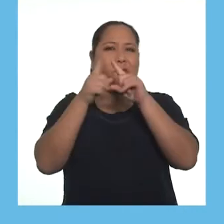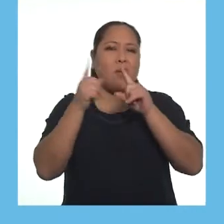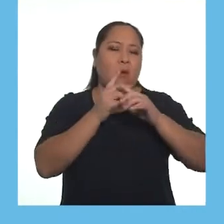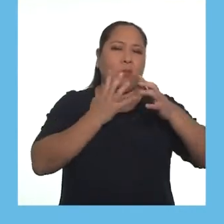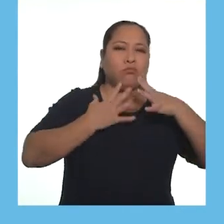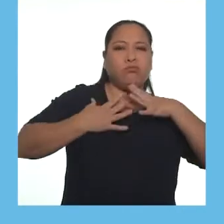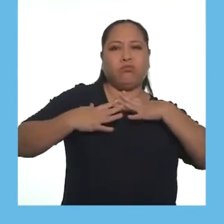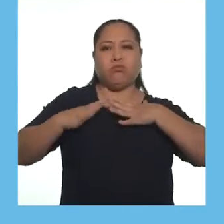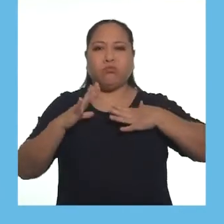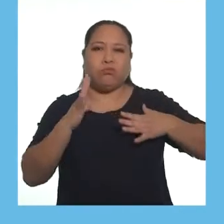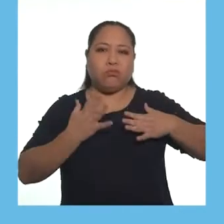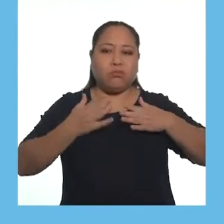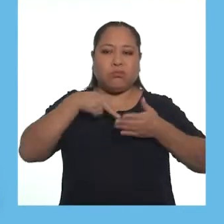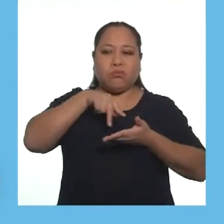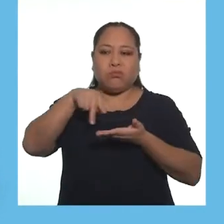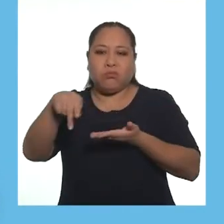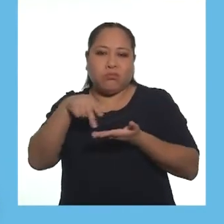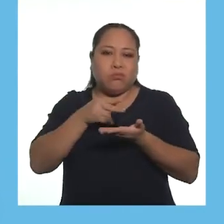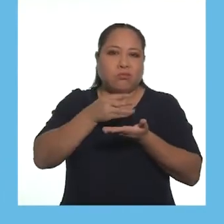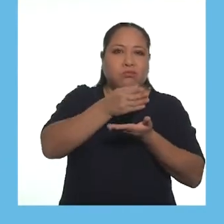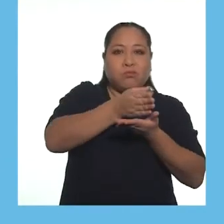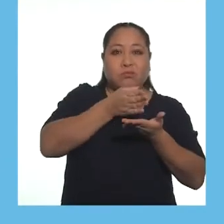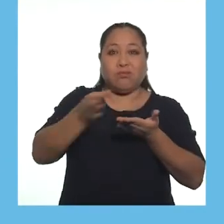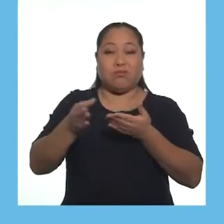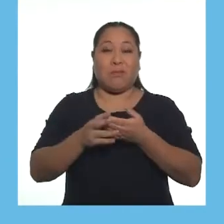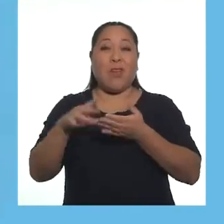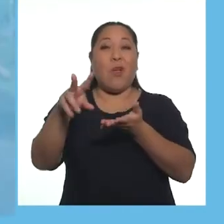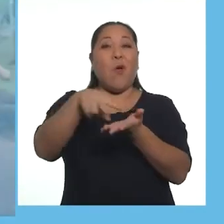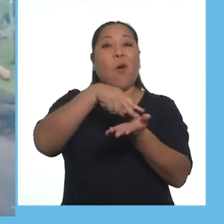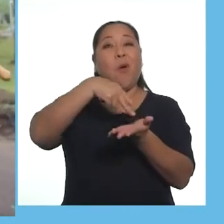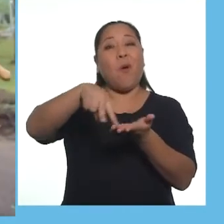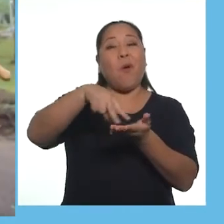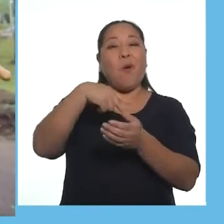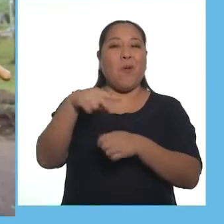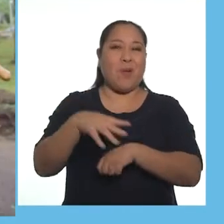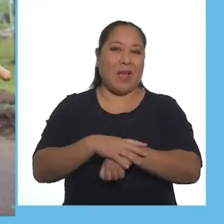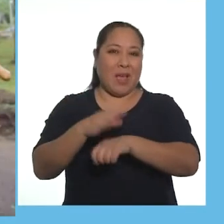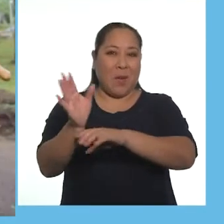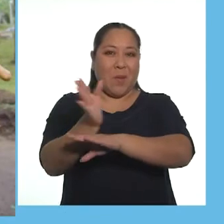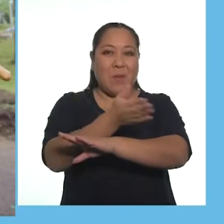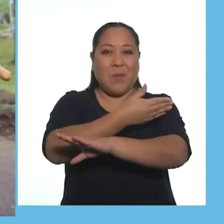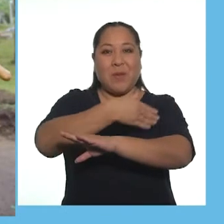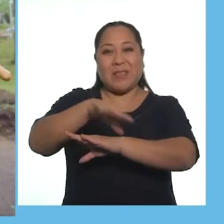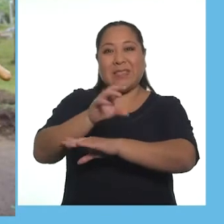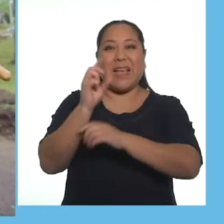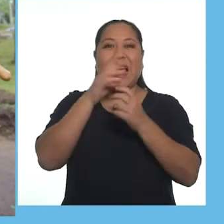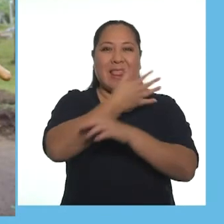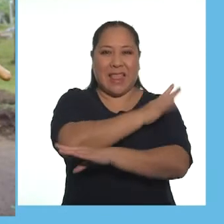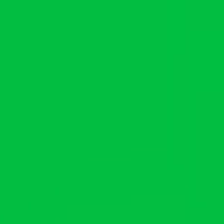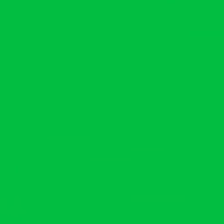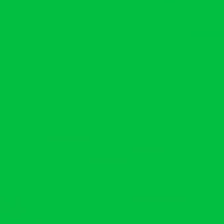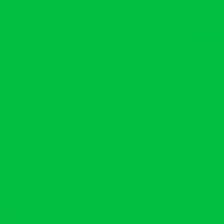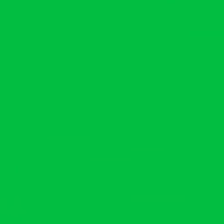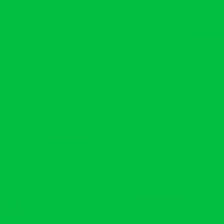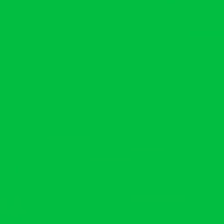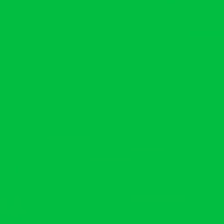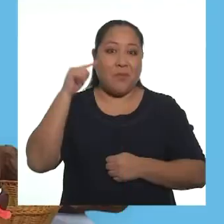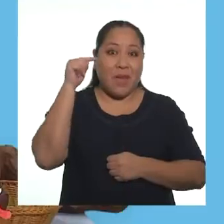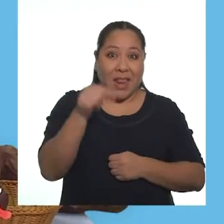practicando diversos movimientos y desplazamientos al ritmo de una danza de la selva.